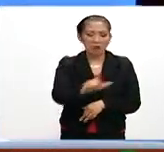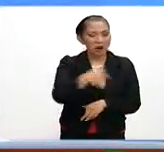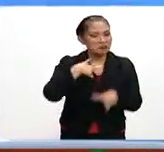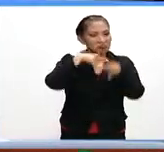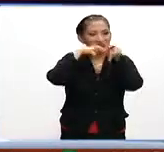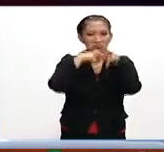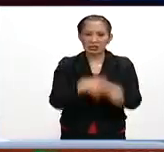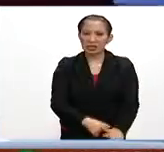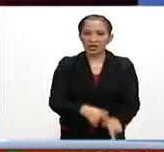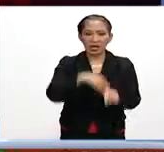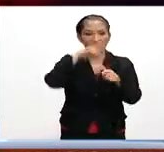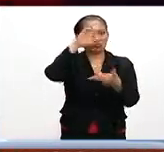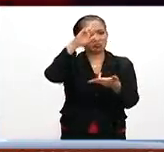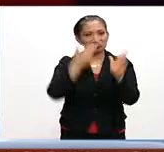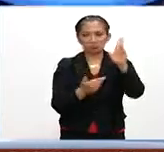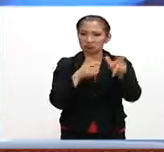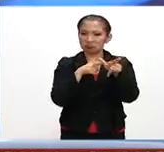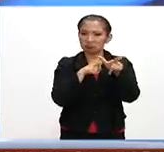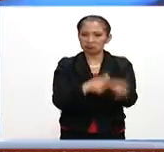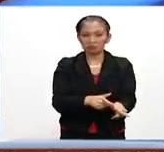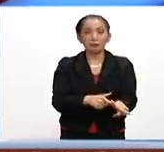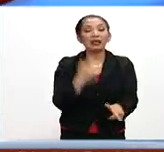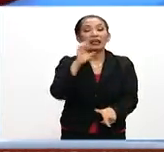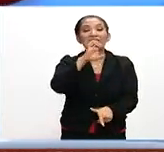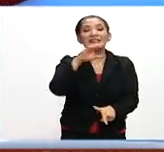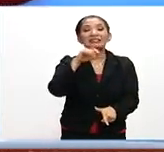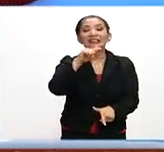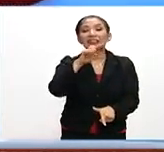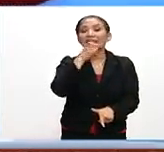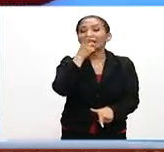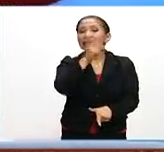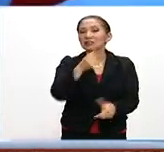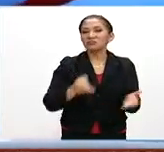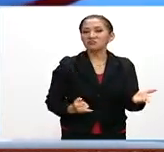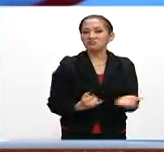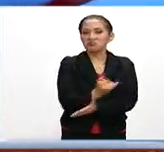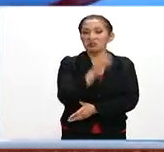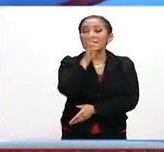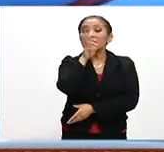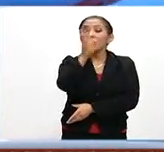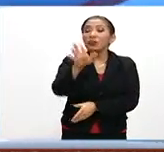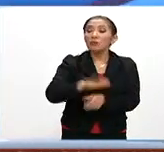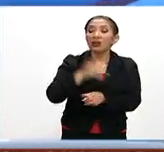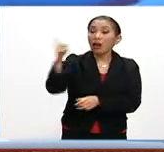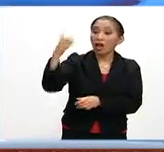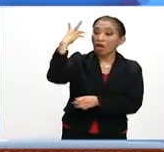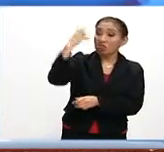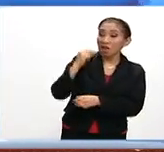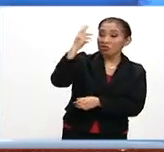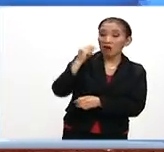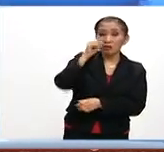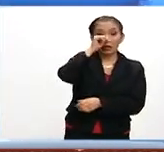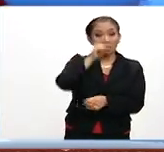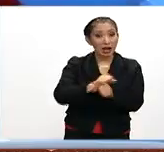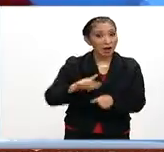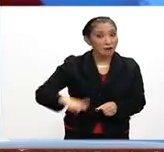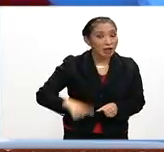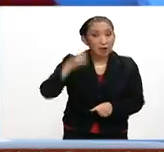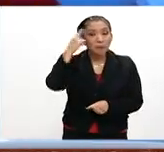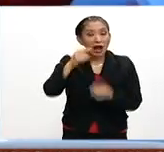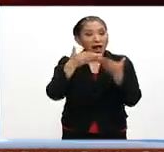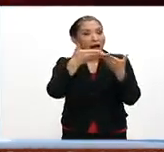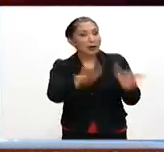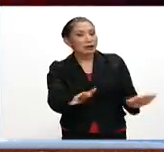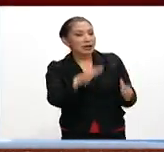permanecerán en un paro permanente. La CENTE señaló que la decisión es respuesta a la negativa de la Secretaría de Gobernación para